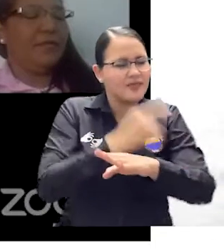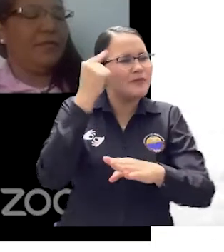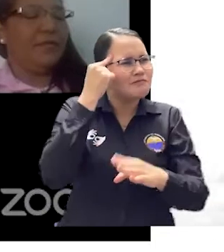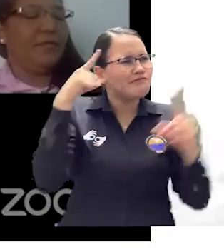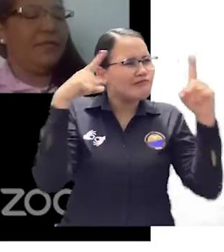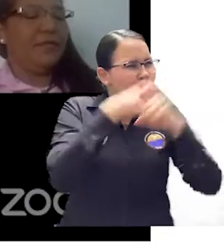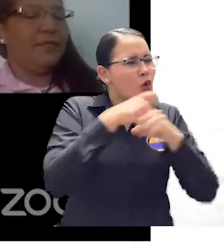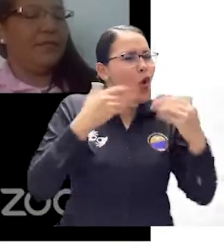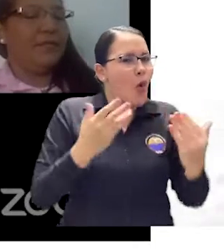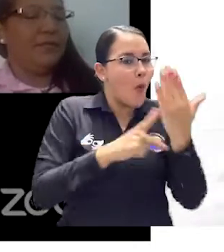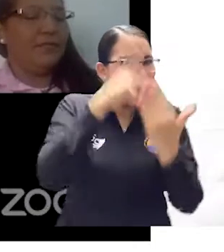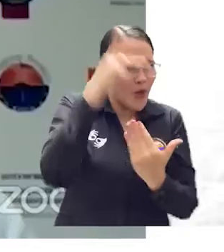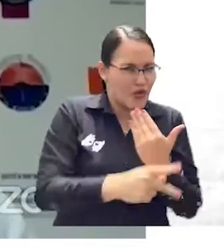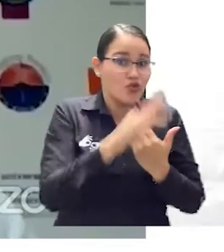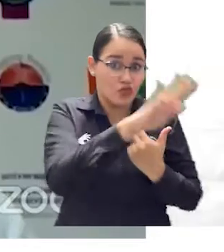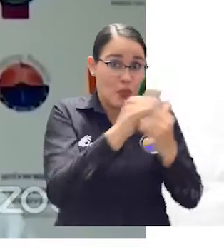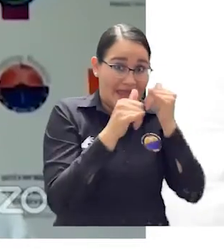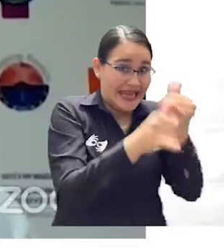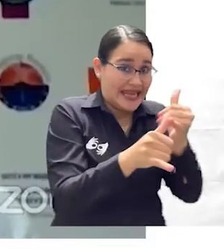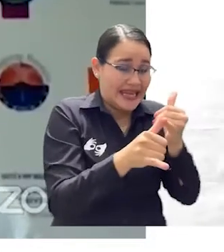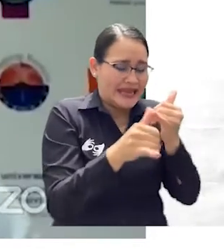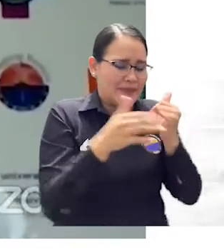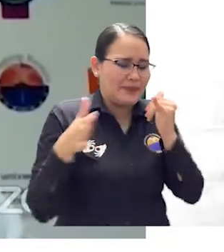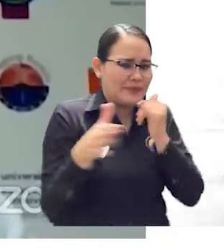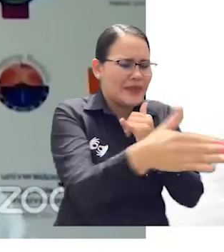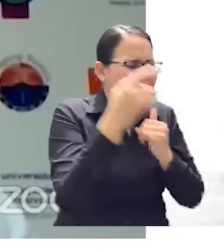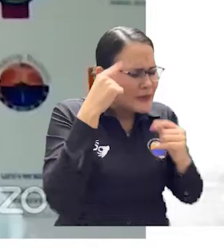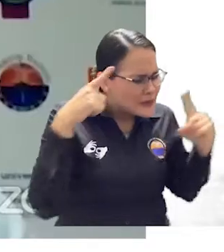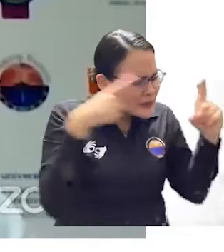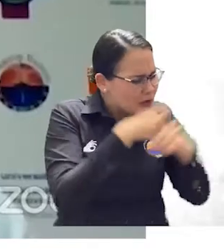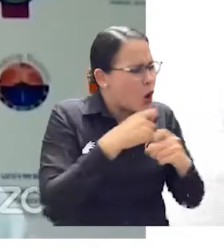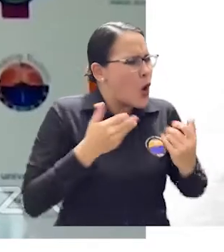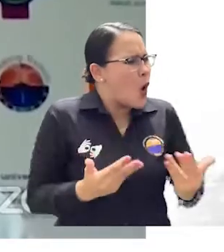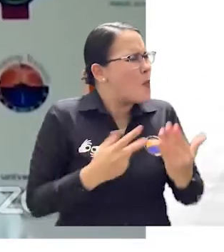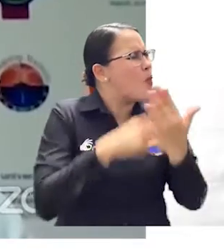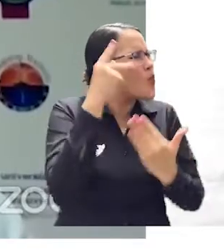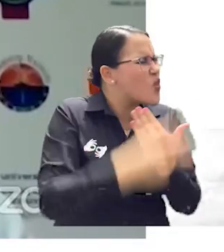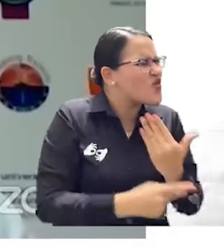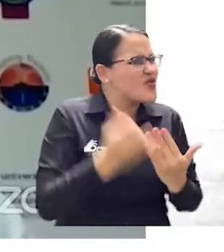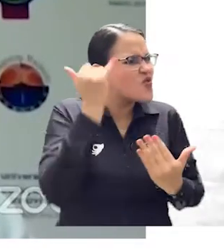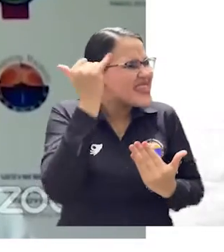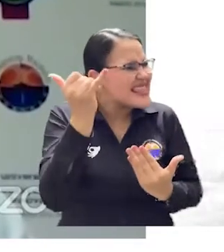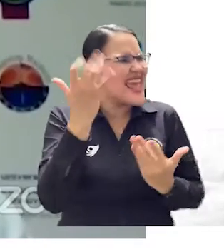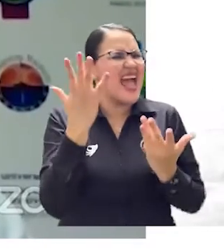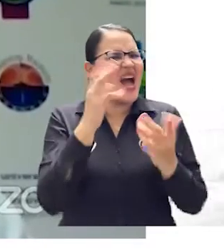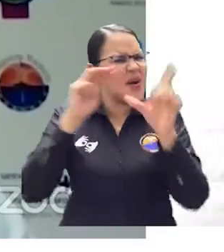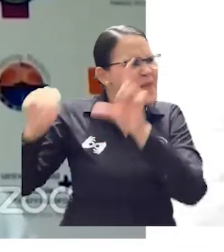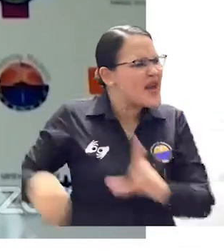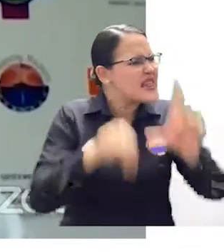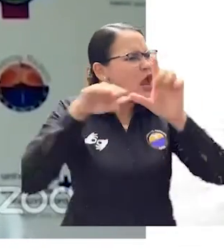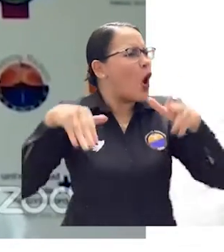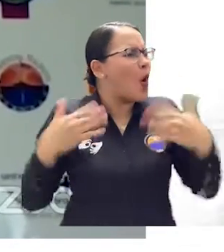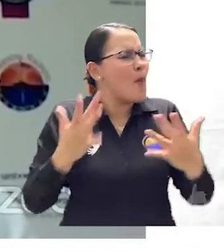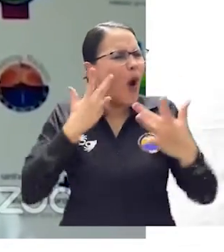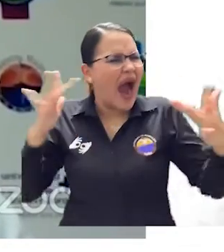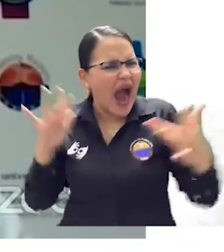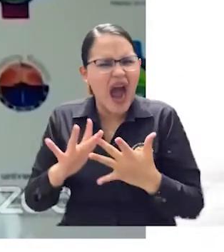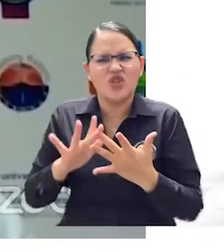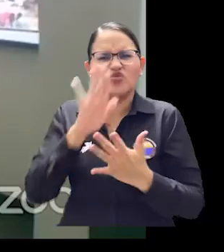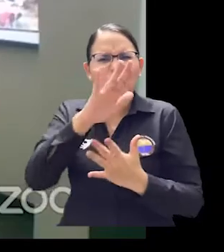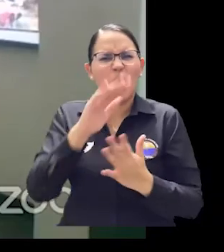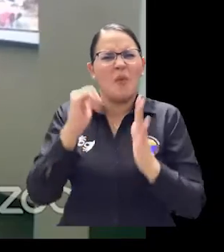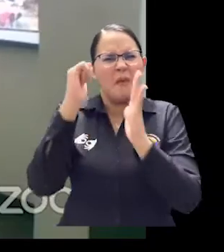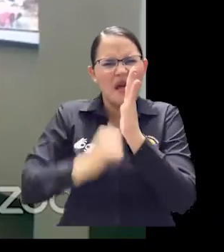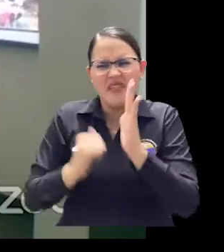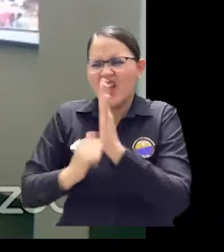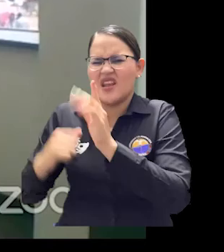profesores del programa de Ingeniería Pesquera, pero también de otras facultades, porque esta maestría tiene un enfoque interdisciplinario y transdisciplinario.